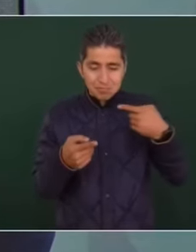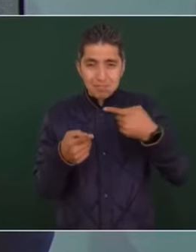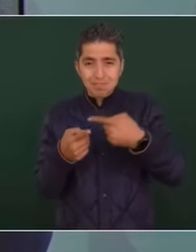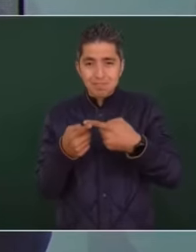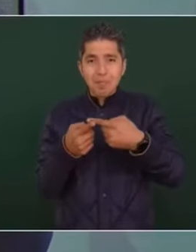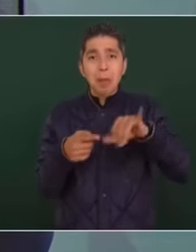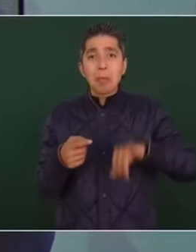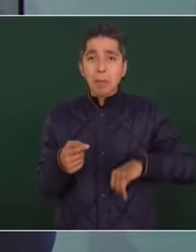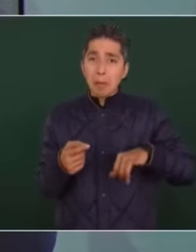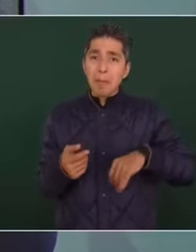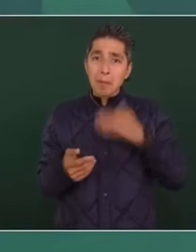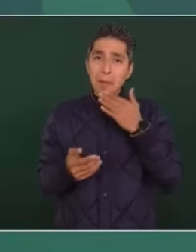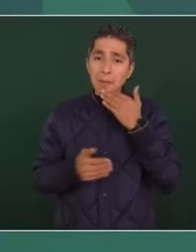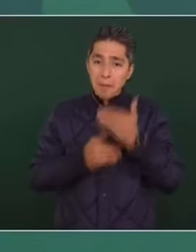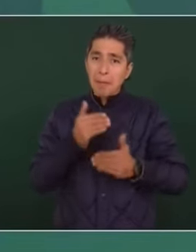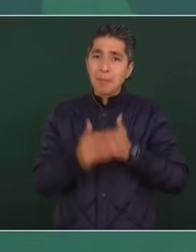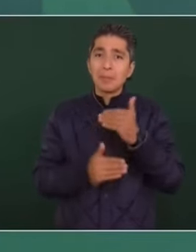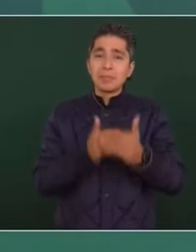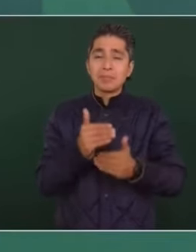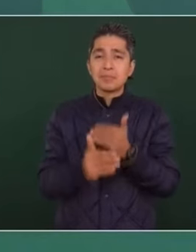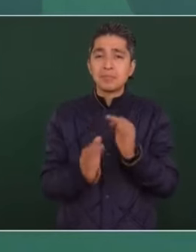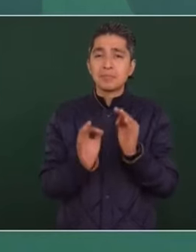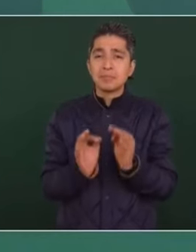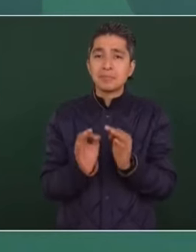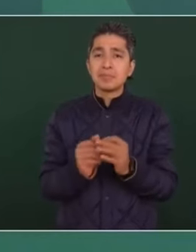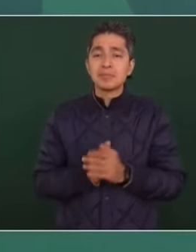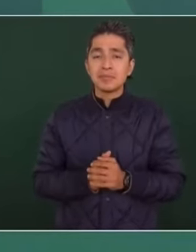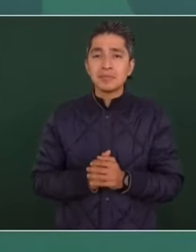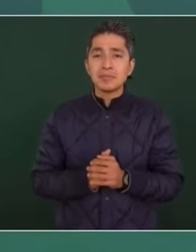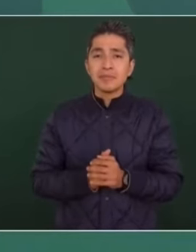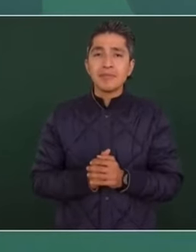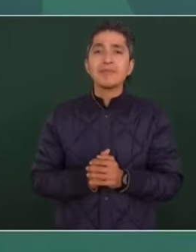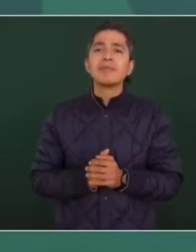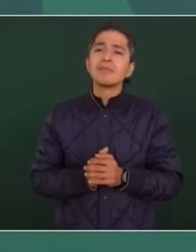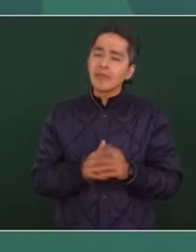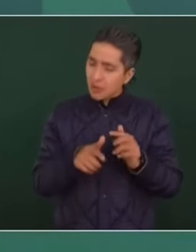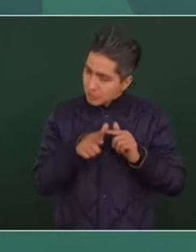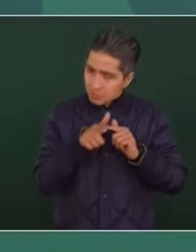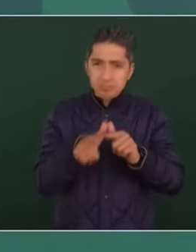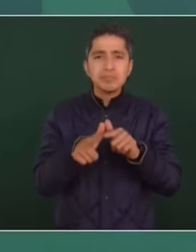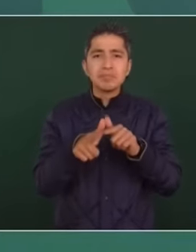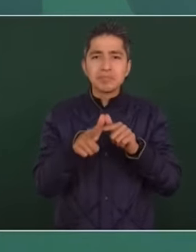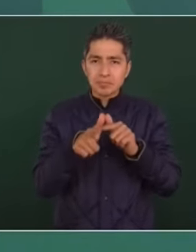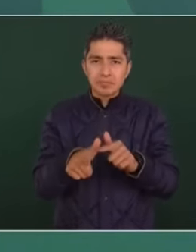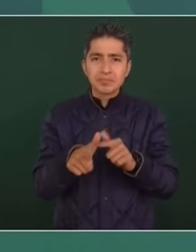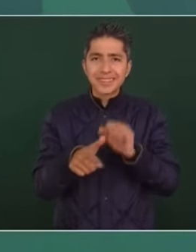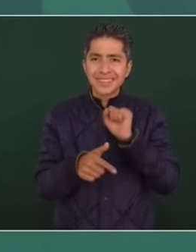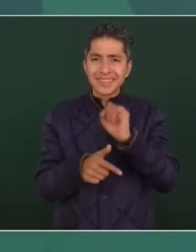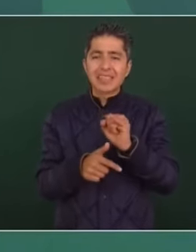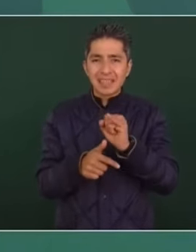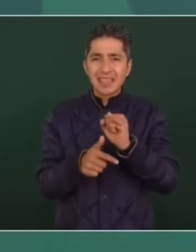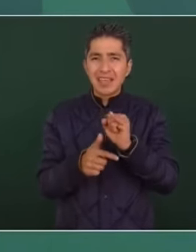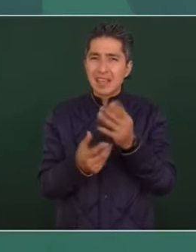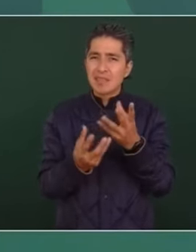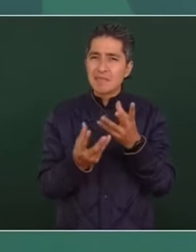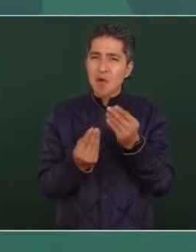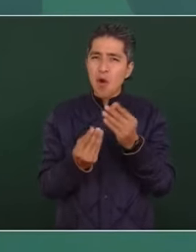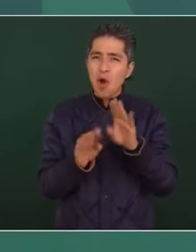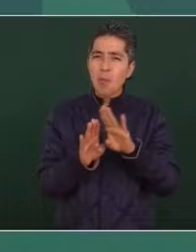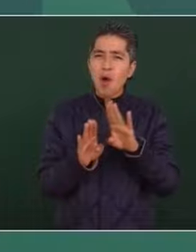muy interesantes. Y va a continuar la guerra sucia,